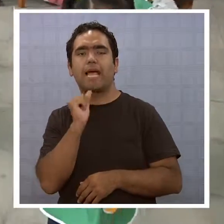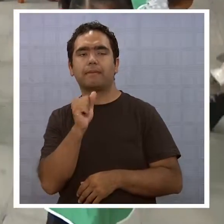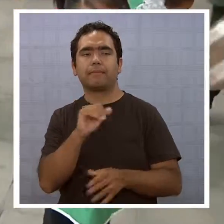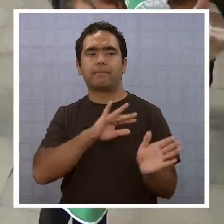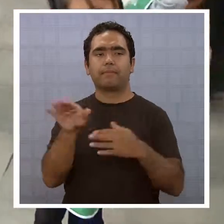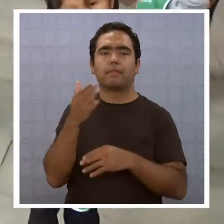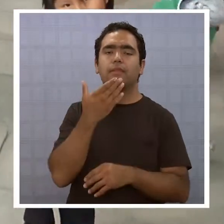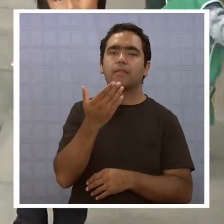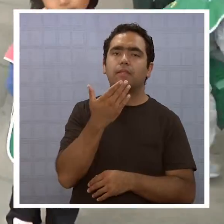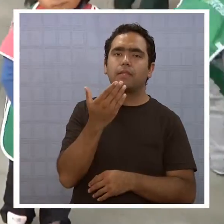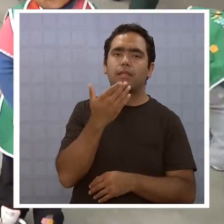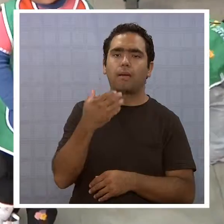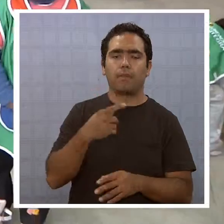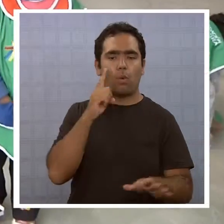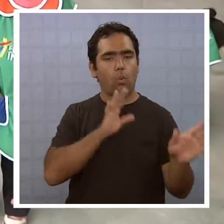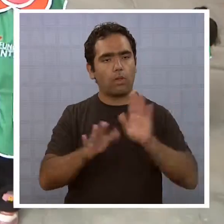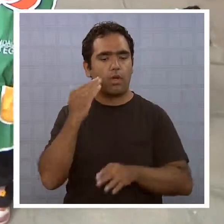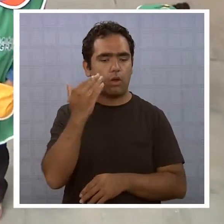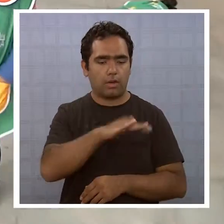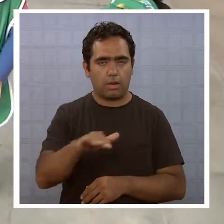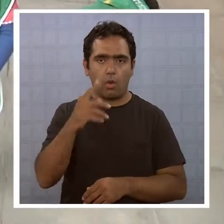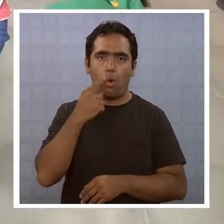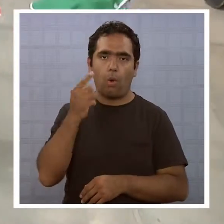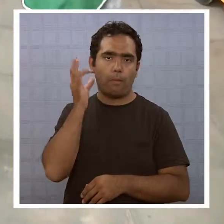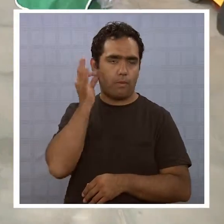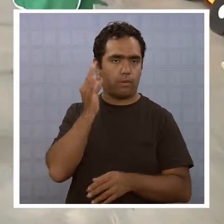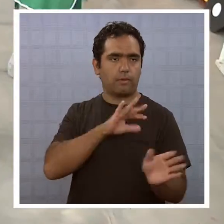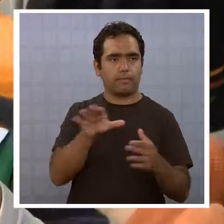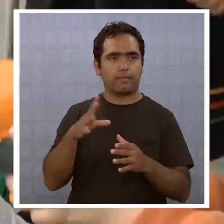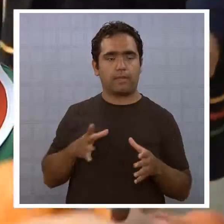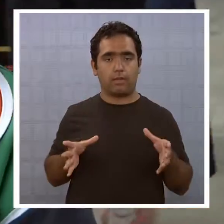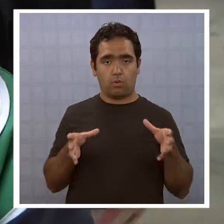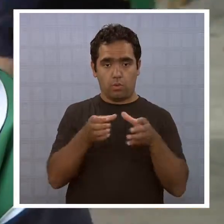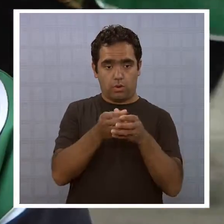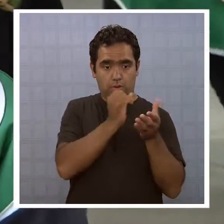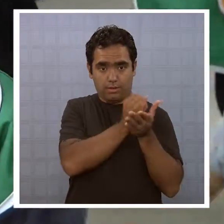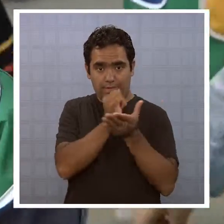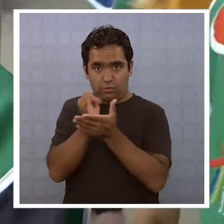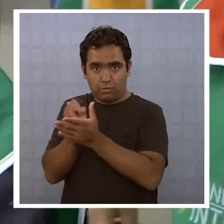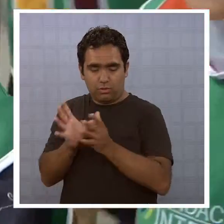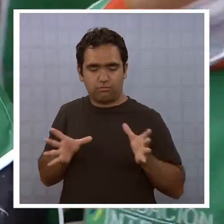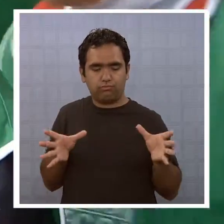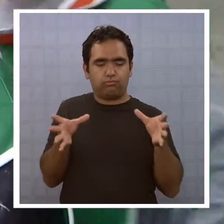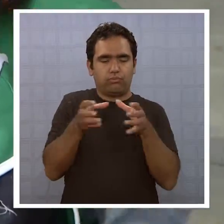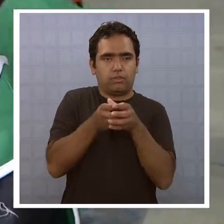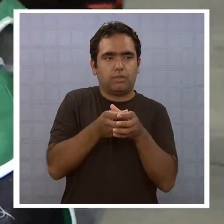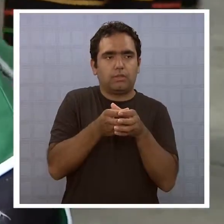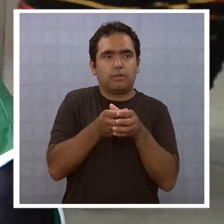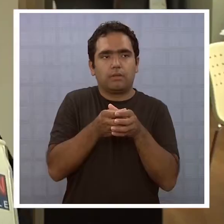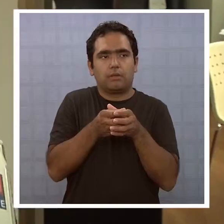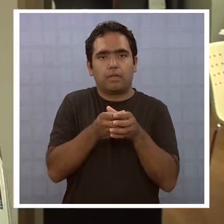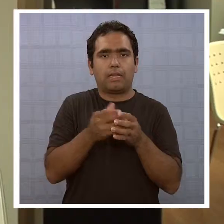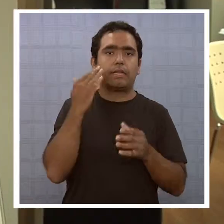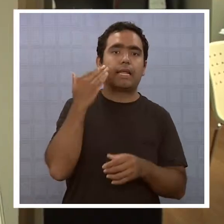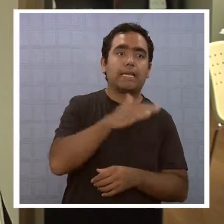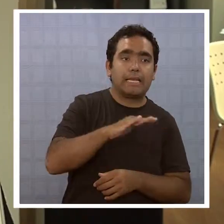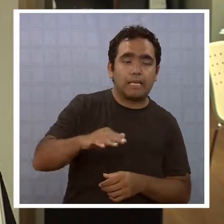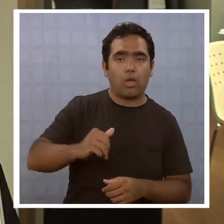y servicios vinculados a la formación y protección de la infancia. Que reúne a las entidades que trabajamos con